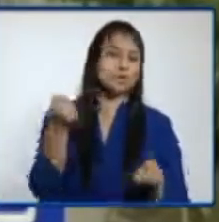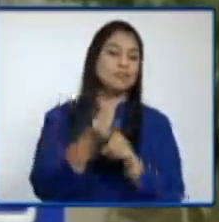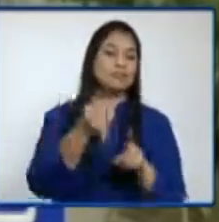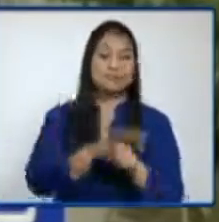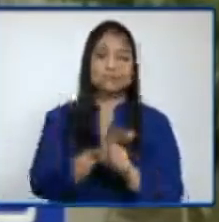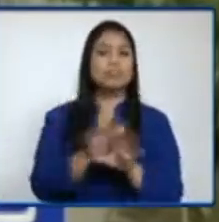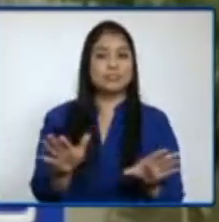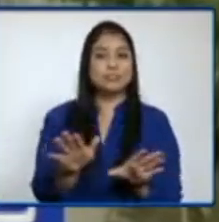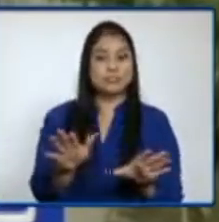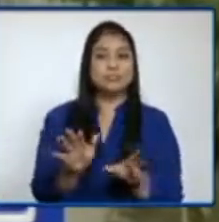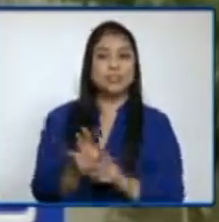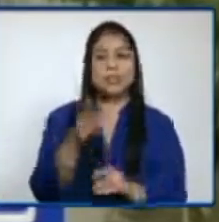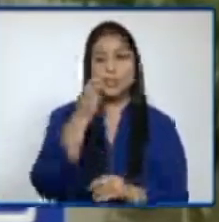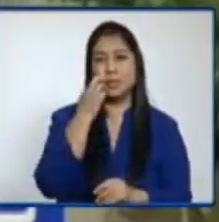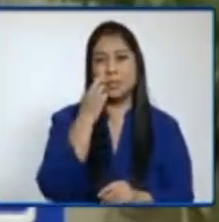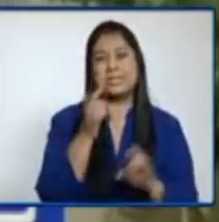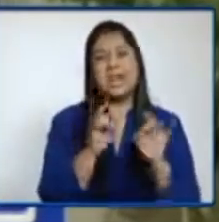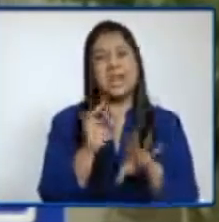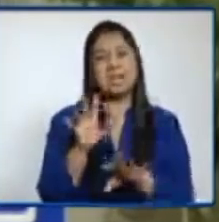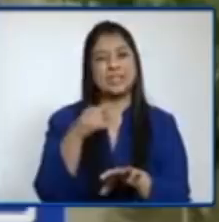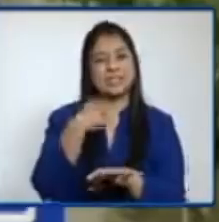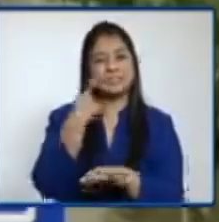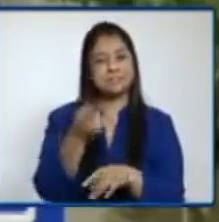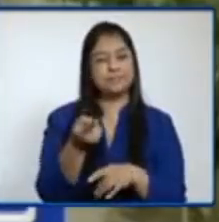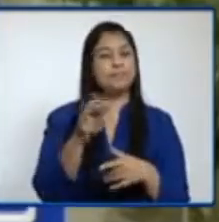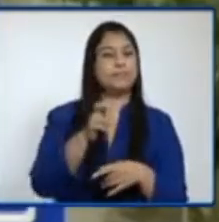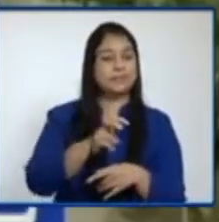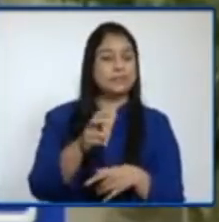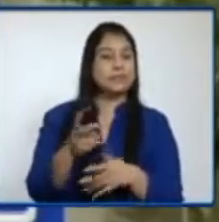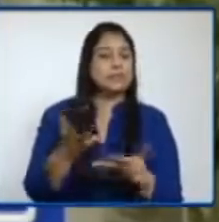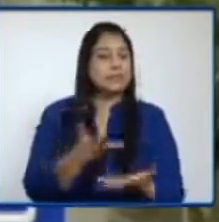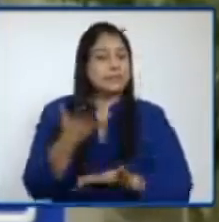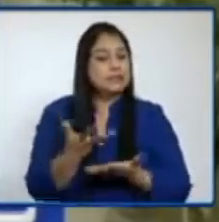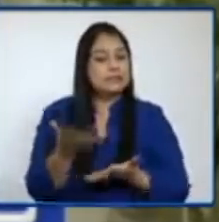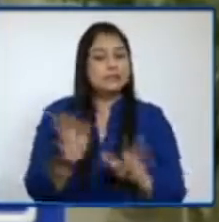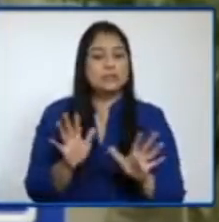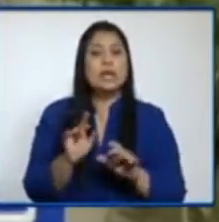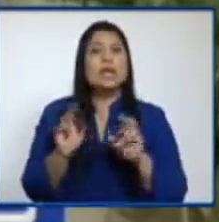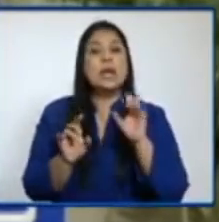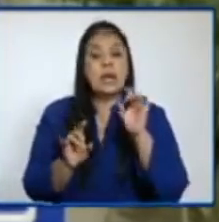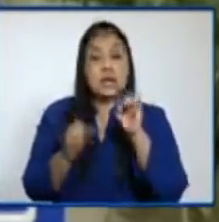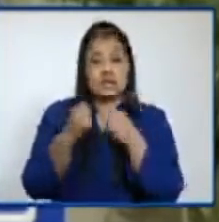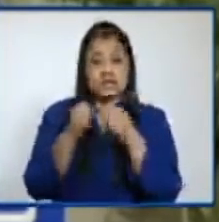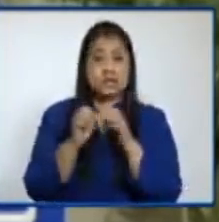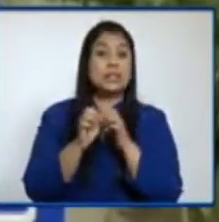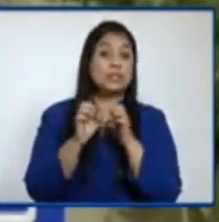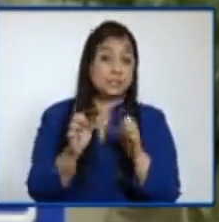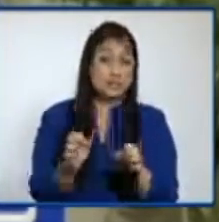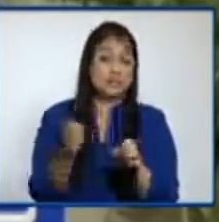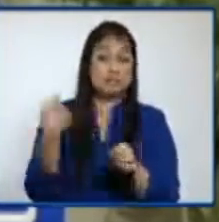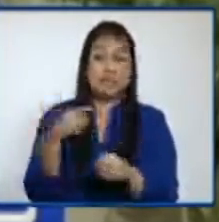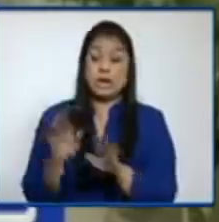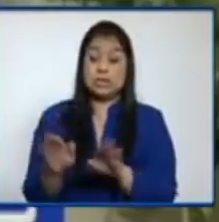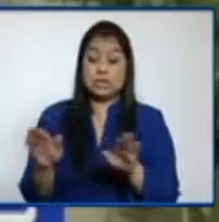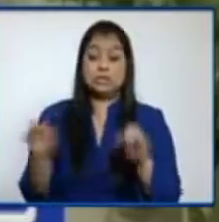pues los padres de familia se han visto en la necesidad de tener que hacer esfuerzos para que sus